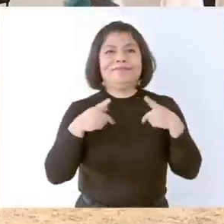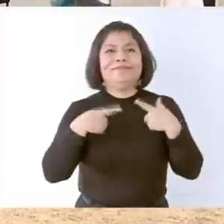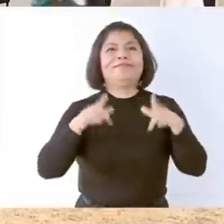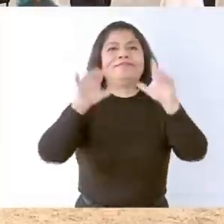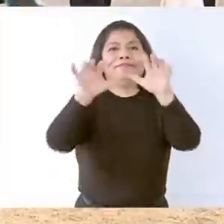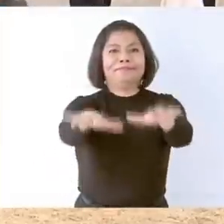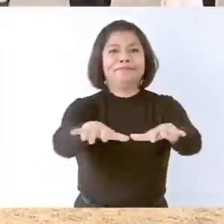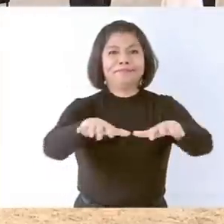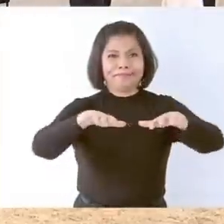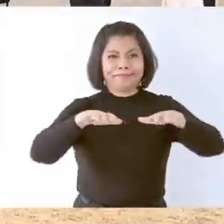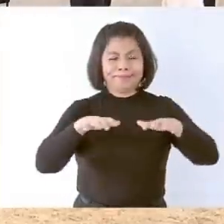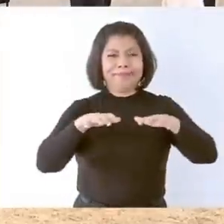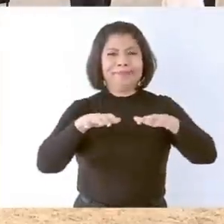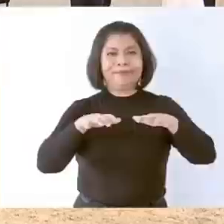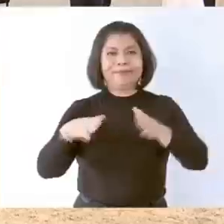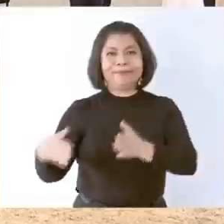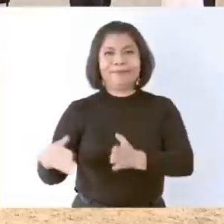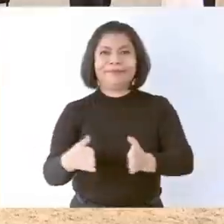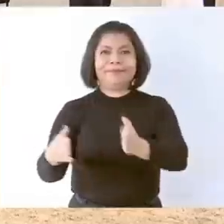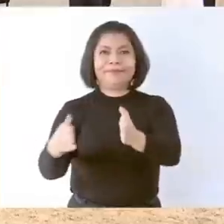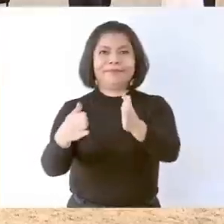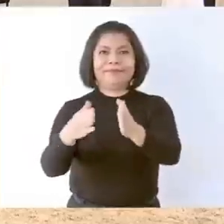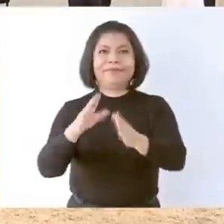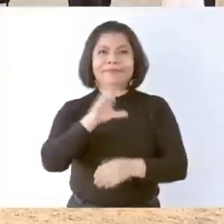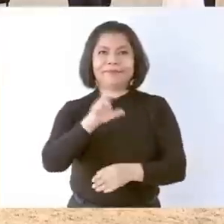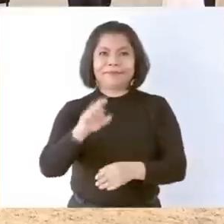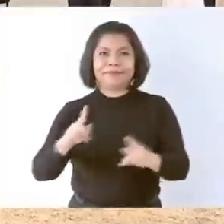Tren Maya Tramo 5 Cancún-Tulum.